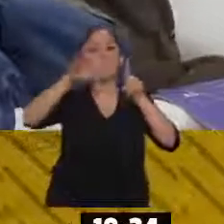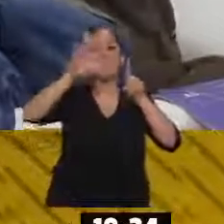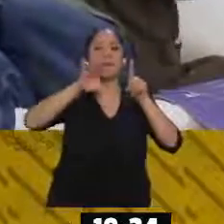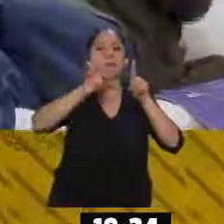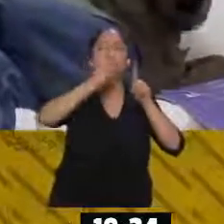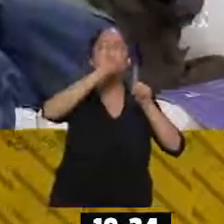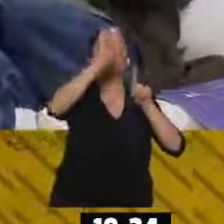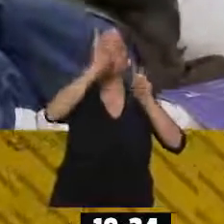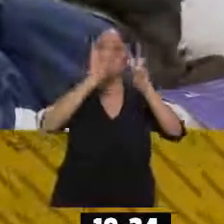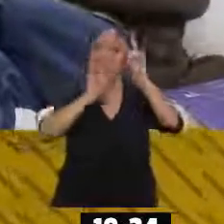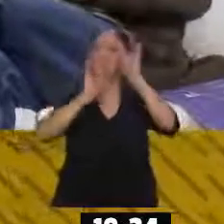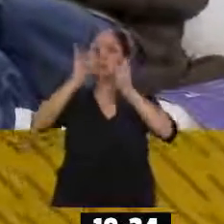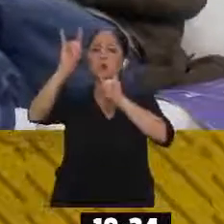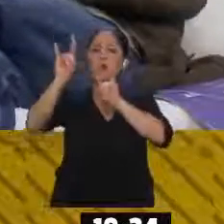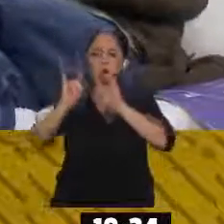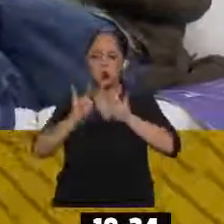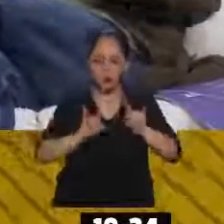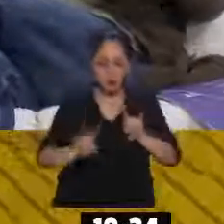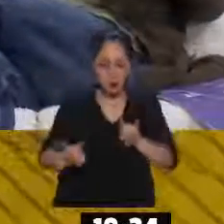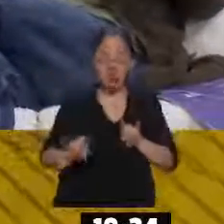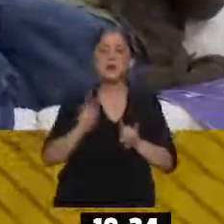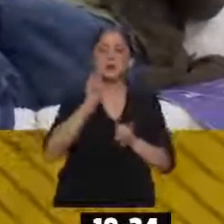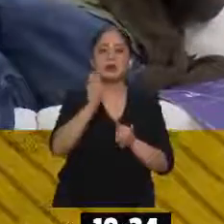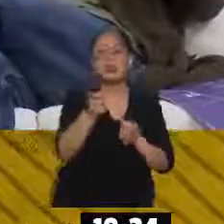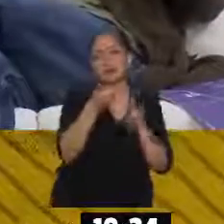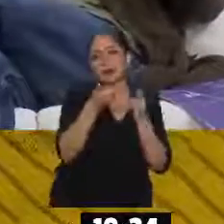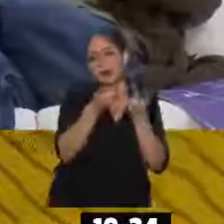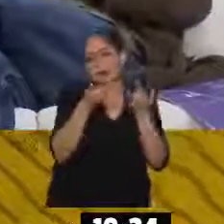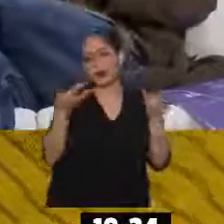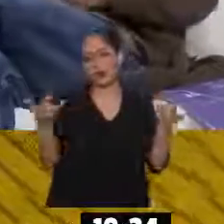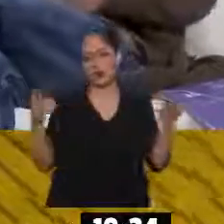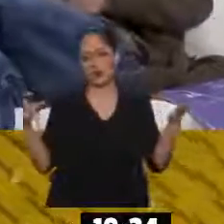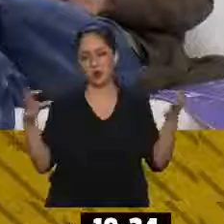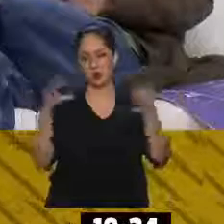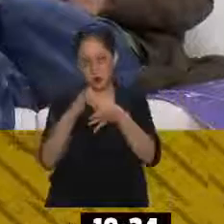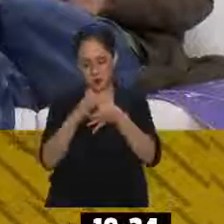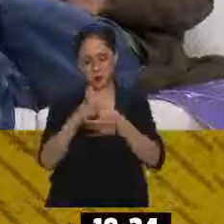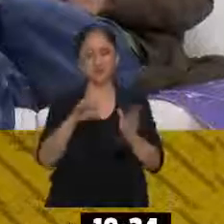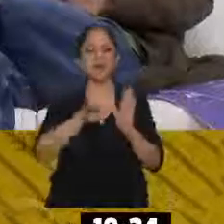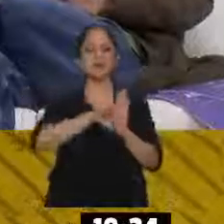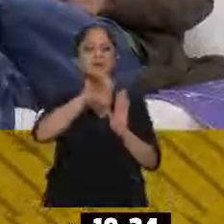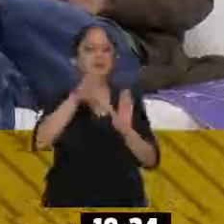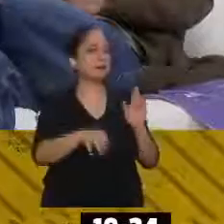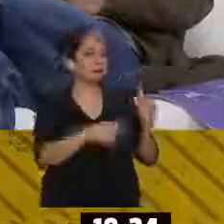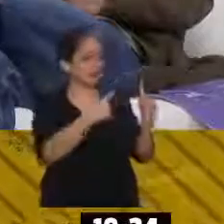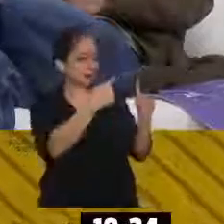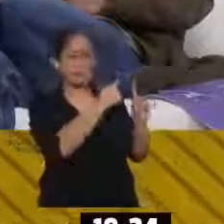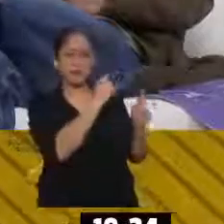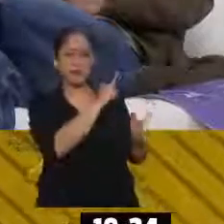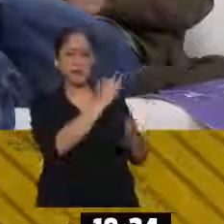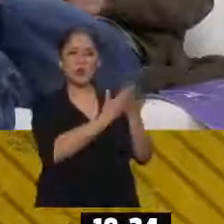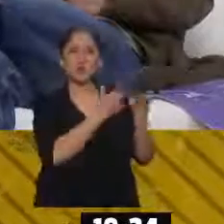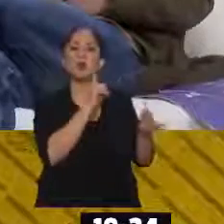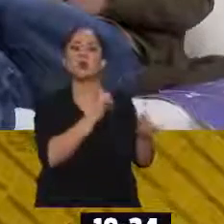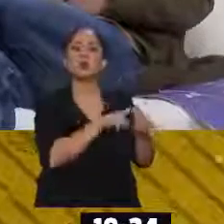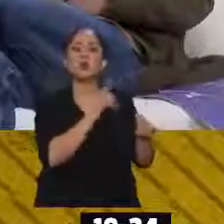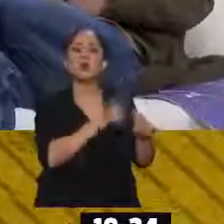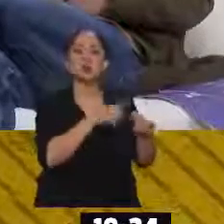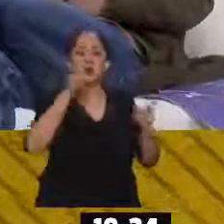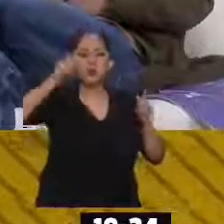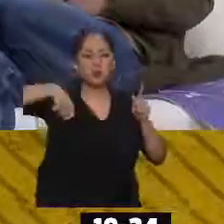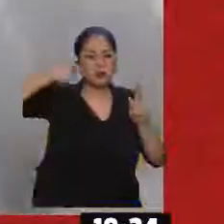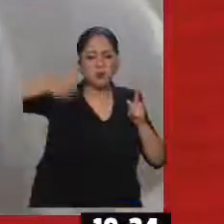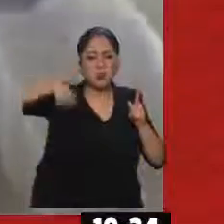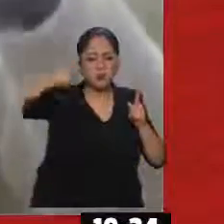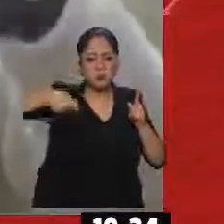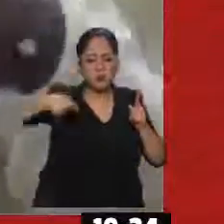un abanico de historias que hacen que... Por ejemplo, estos que estamos viendo aquí, ¿de dónde son? Esos es un... Bueno, es...